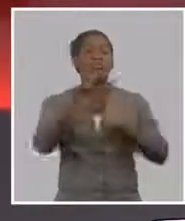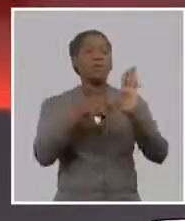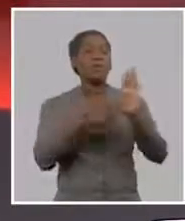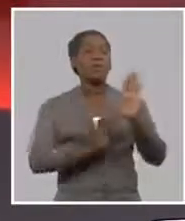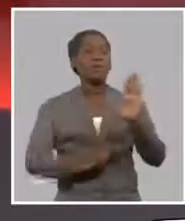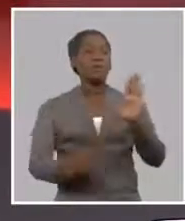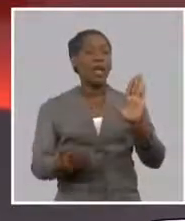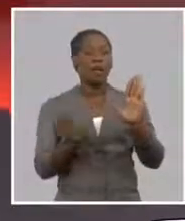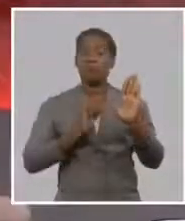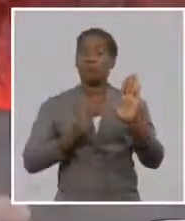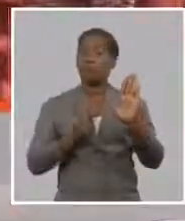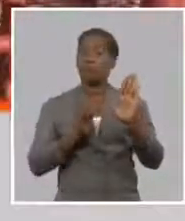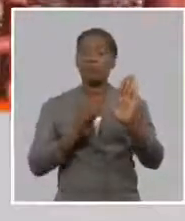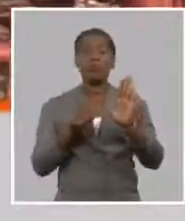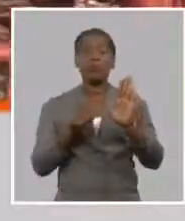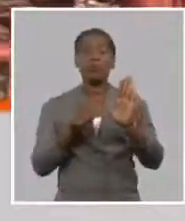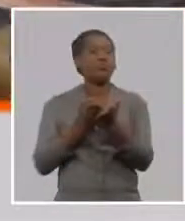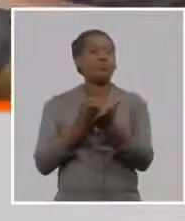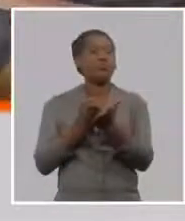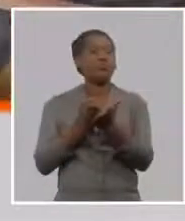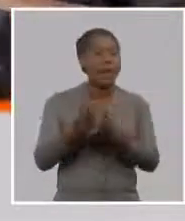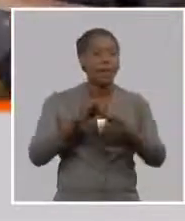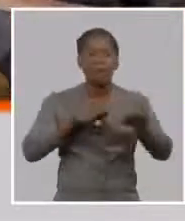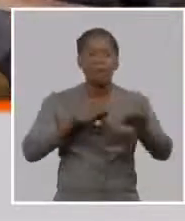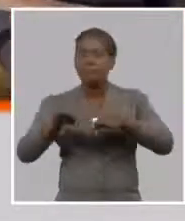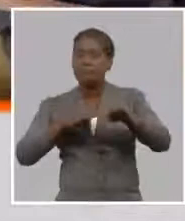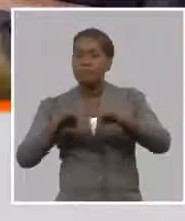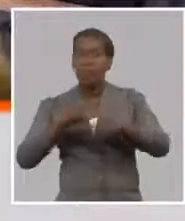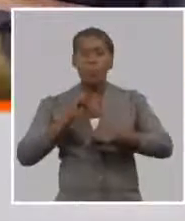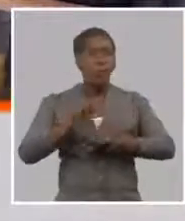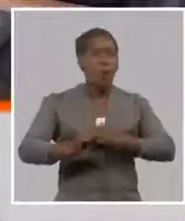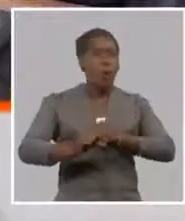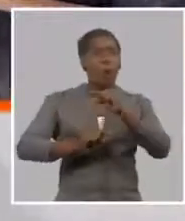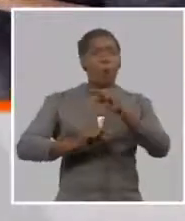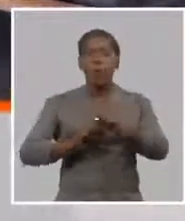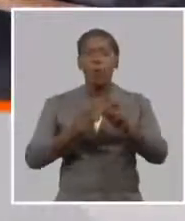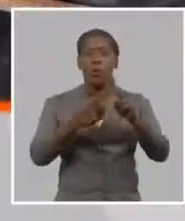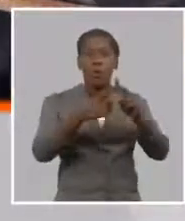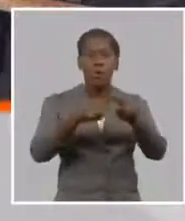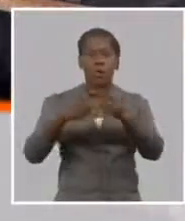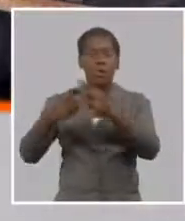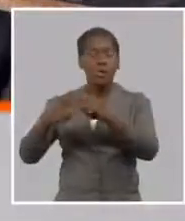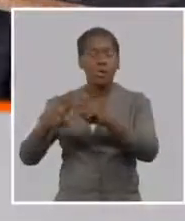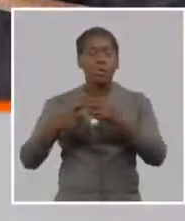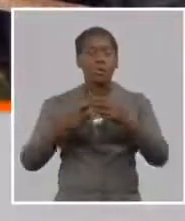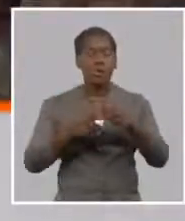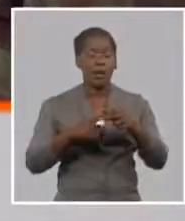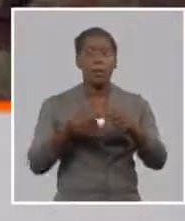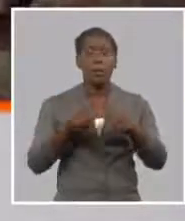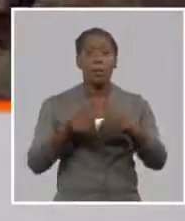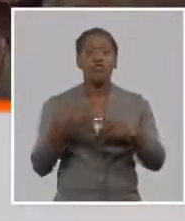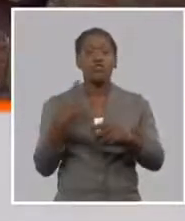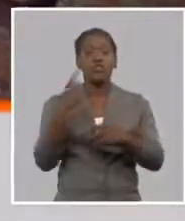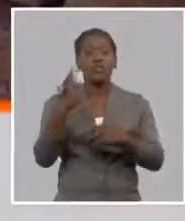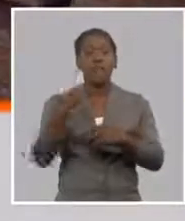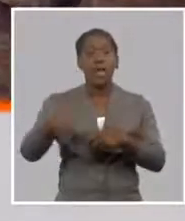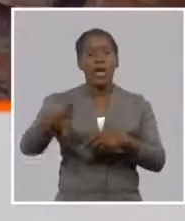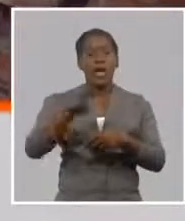diseñarlas en esta mesa redonda a medida que va pasando